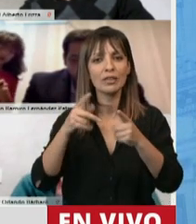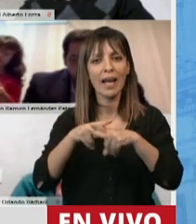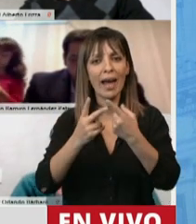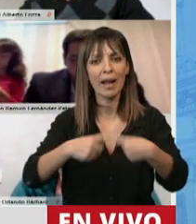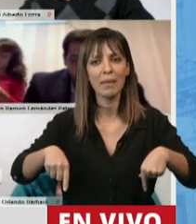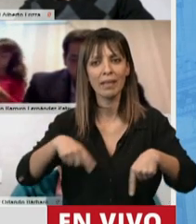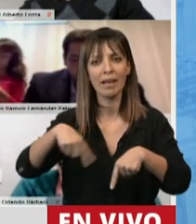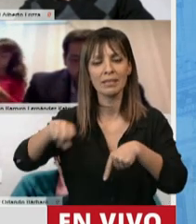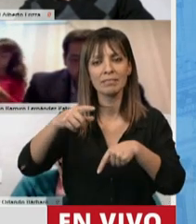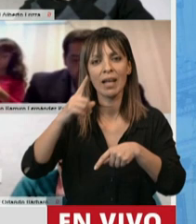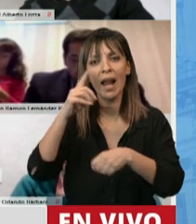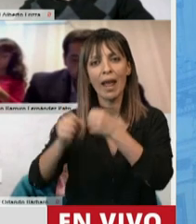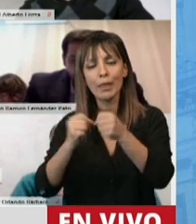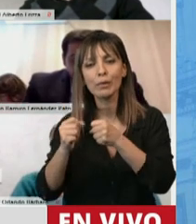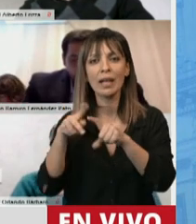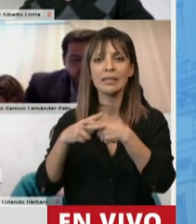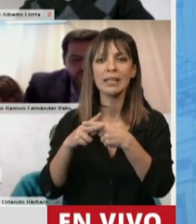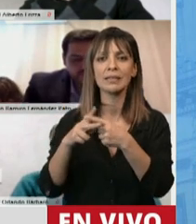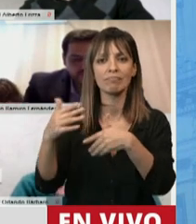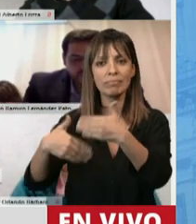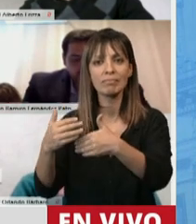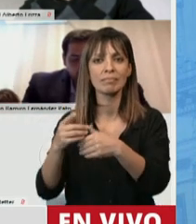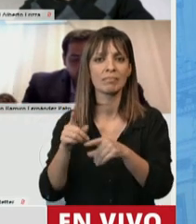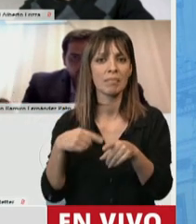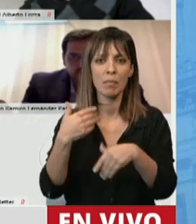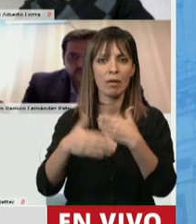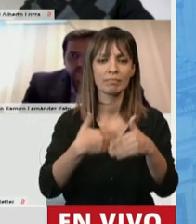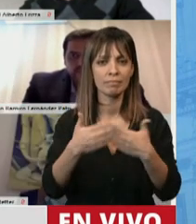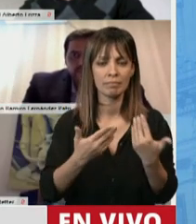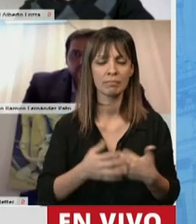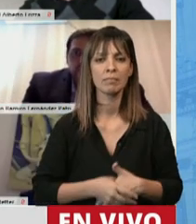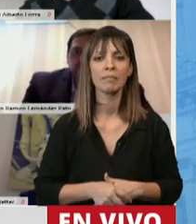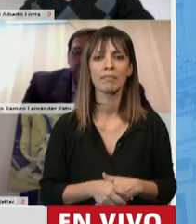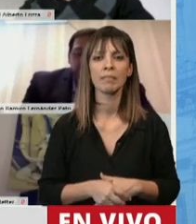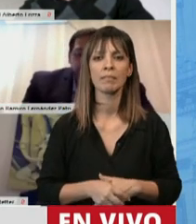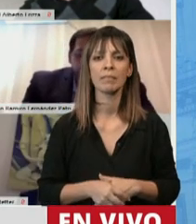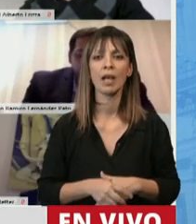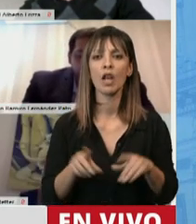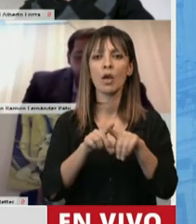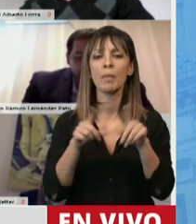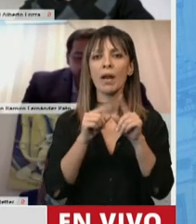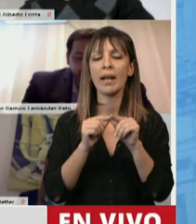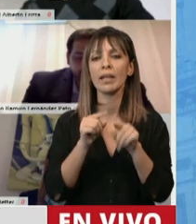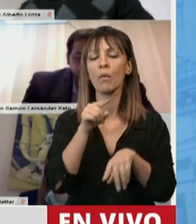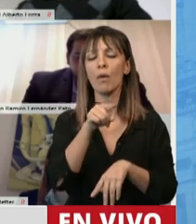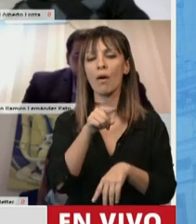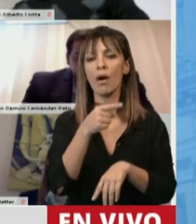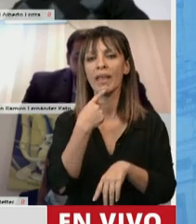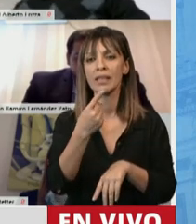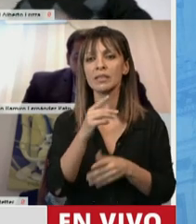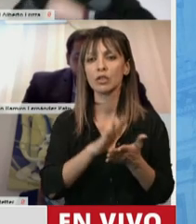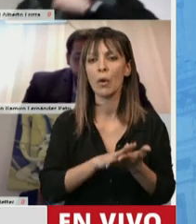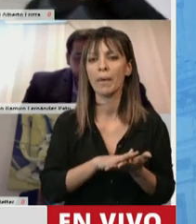creciendo, sancionando de manera casi unánime la anterior ley de economía y el conocimiento en el ejercicio de la presidencia del ingeniero Macri.